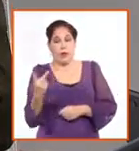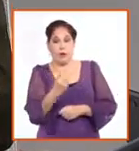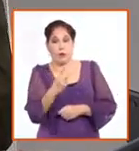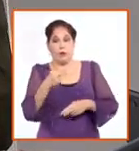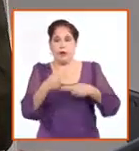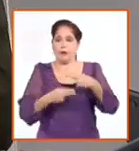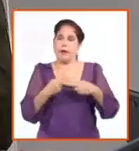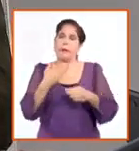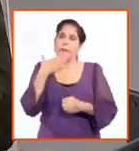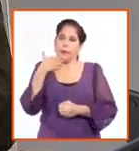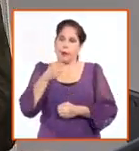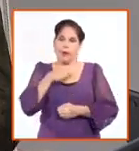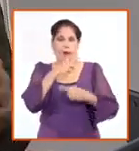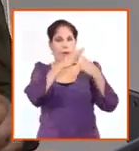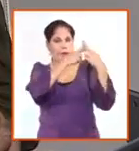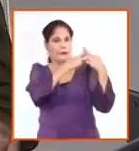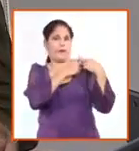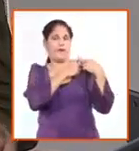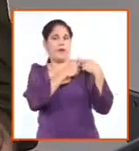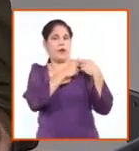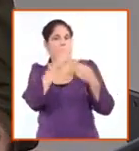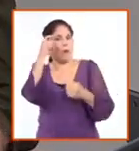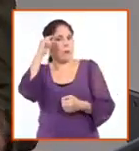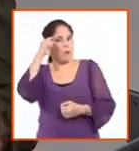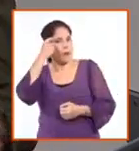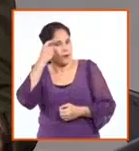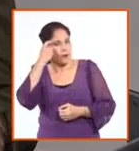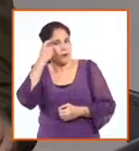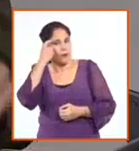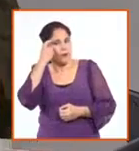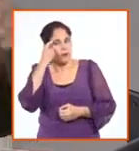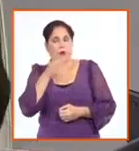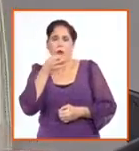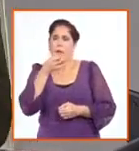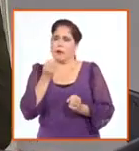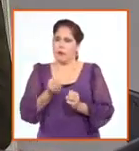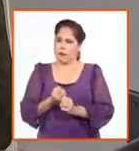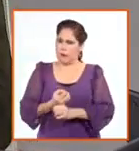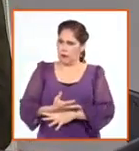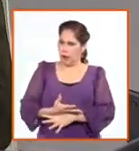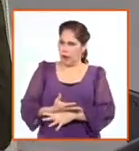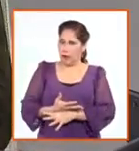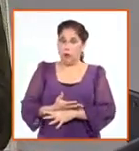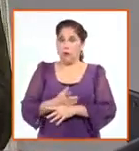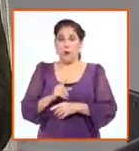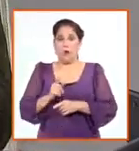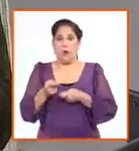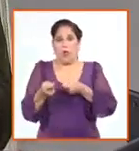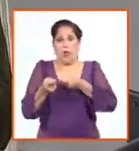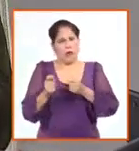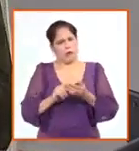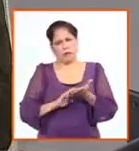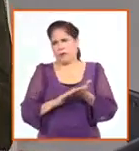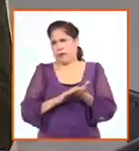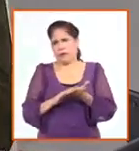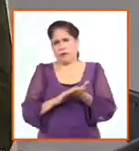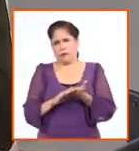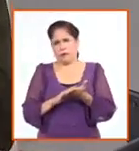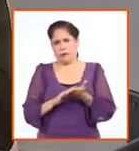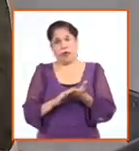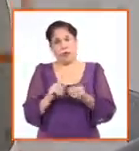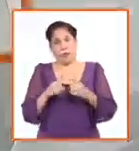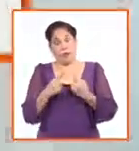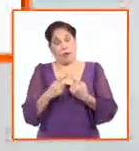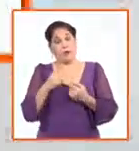madurez, con racionalidad, con total transparencia, y sin ningún tipo de manipulación. Porque no es nada feliz,